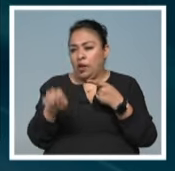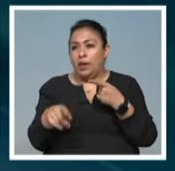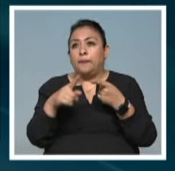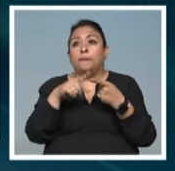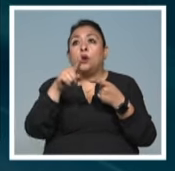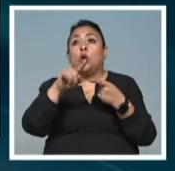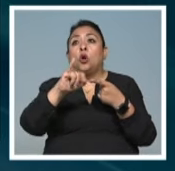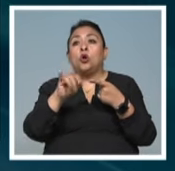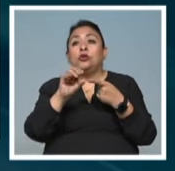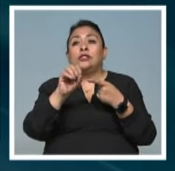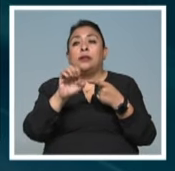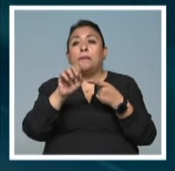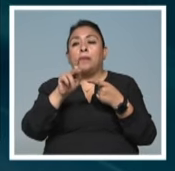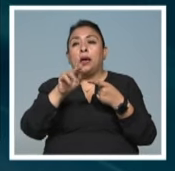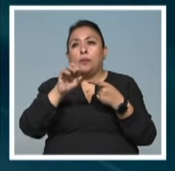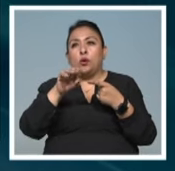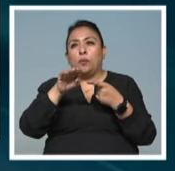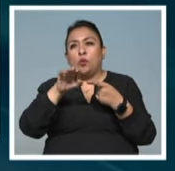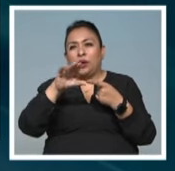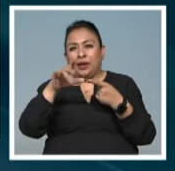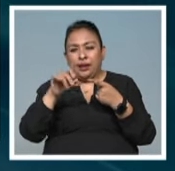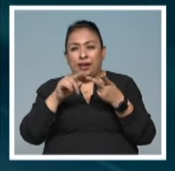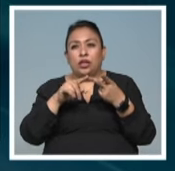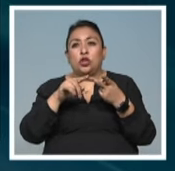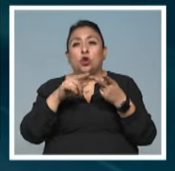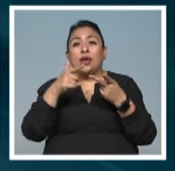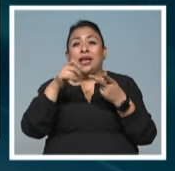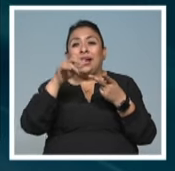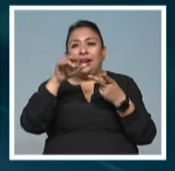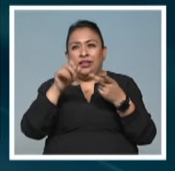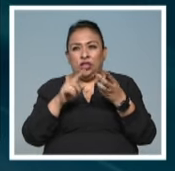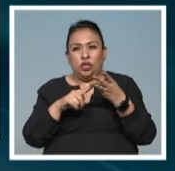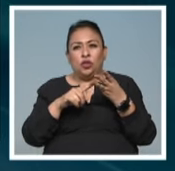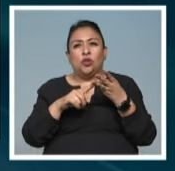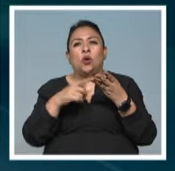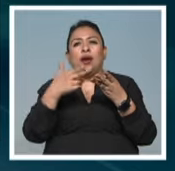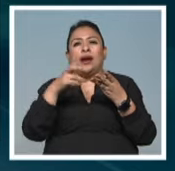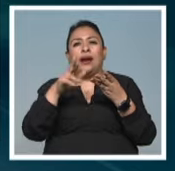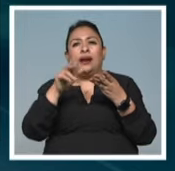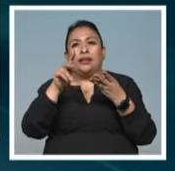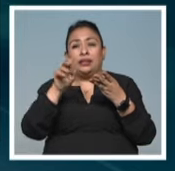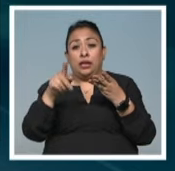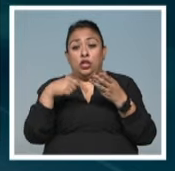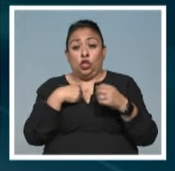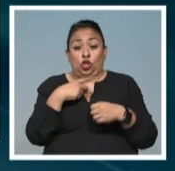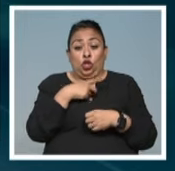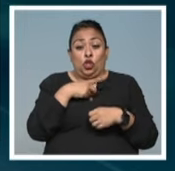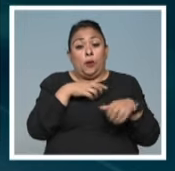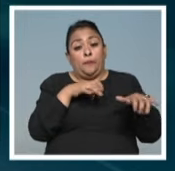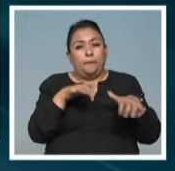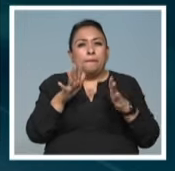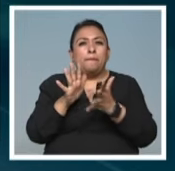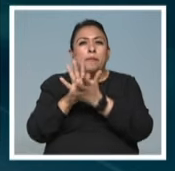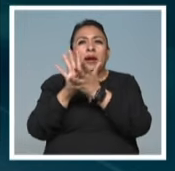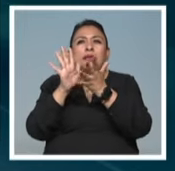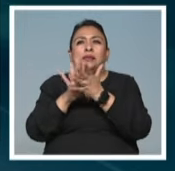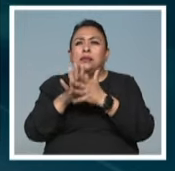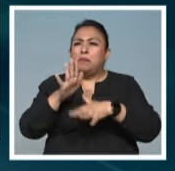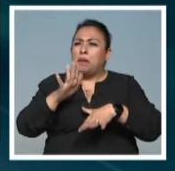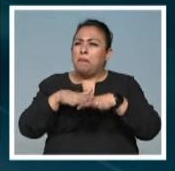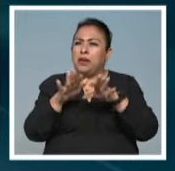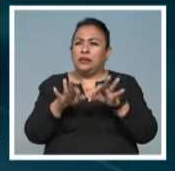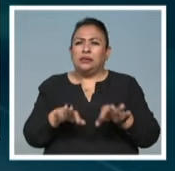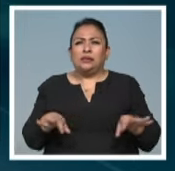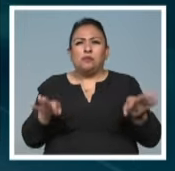talla de José Pablo Moncayo, Blas Galindo y Rodolfo Halfter. Como solista, participó con las más